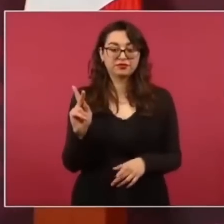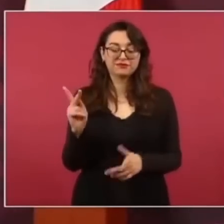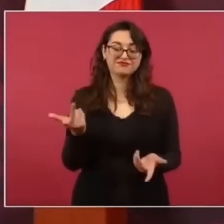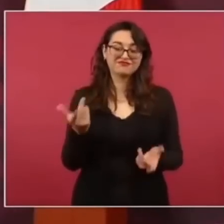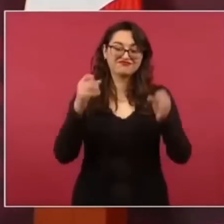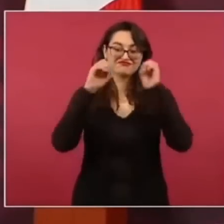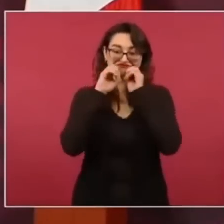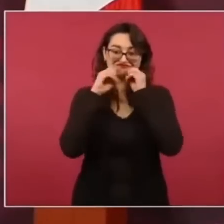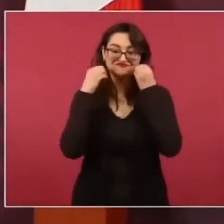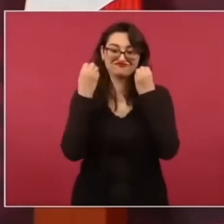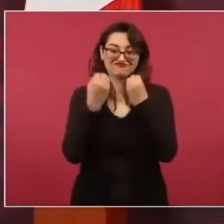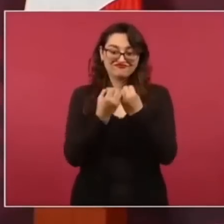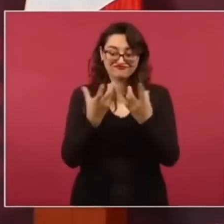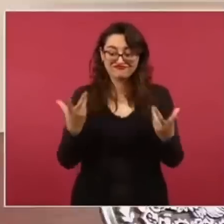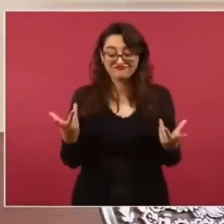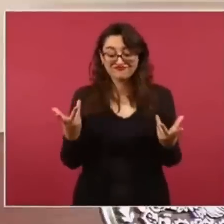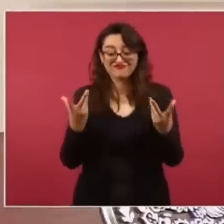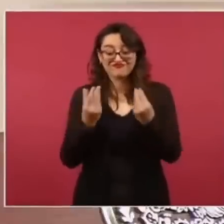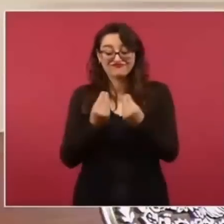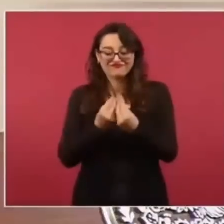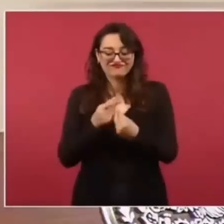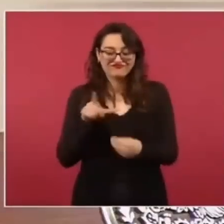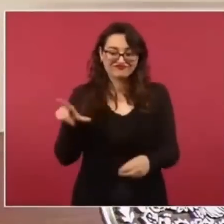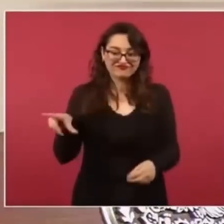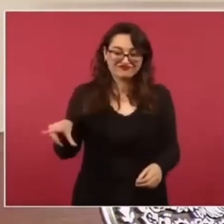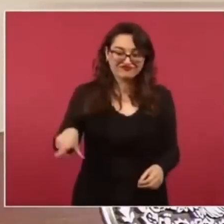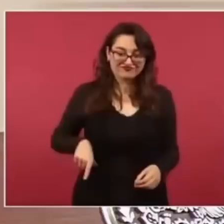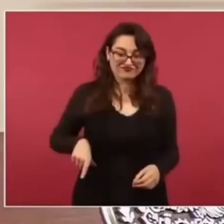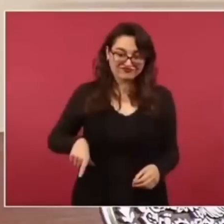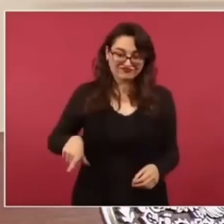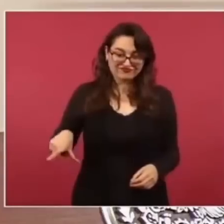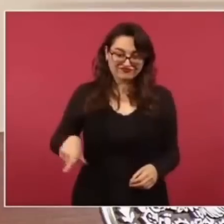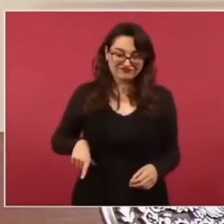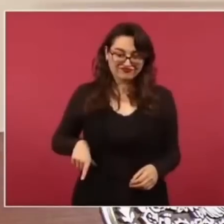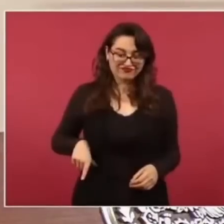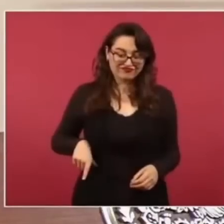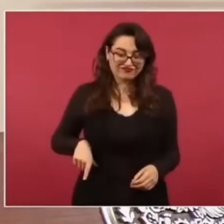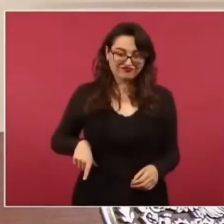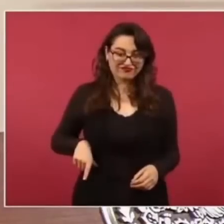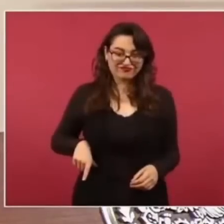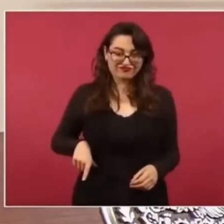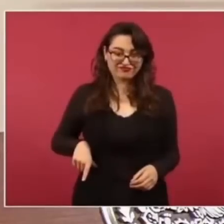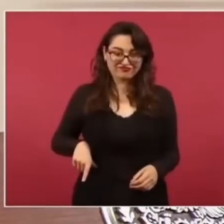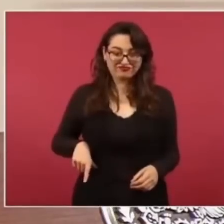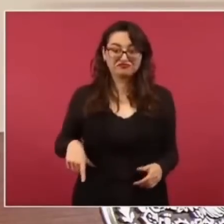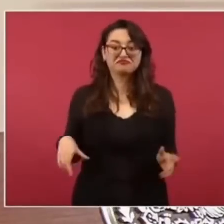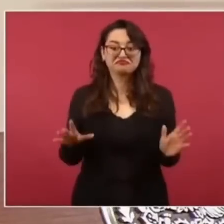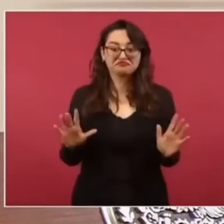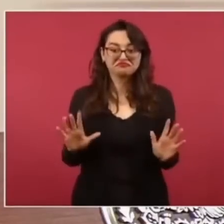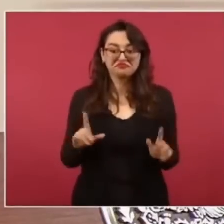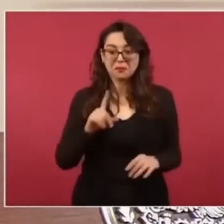sin sustancia,